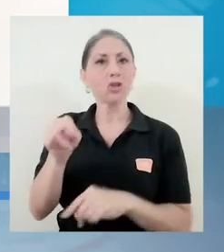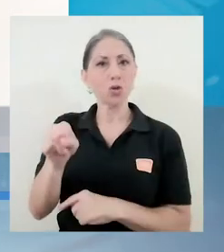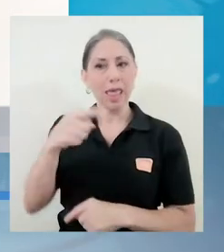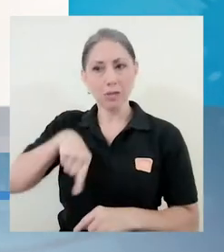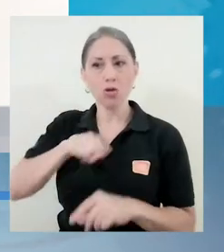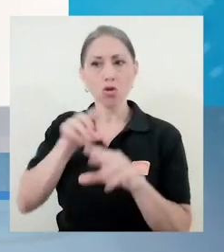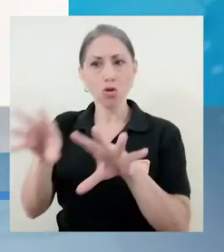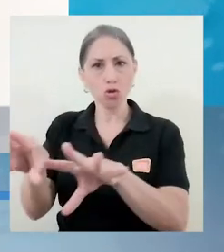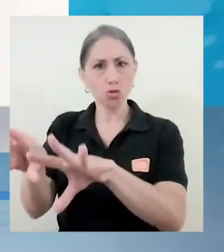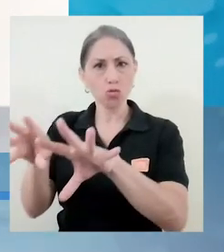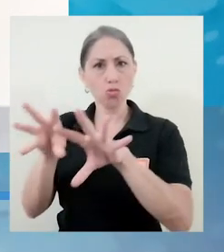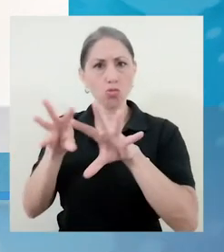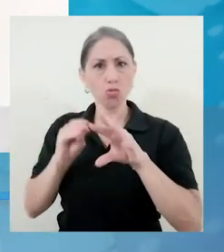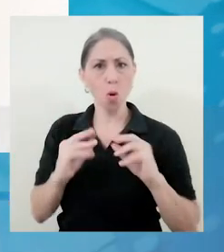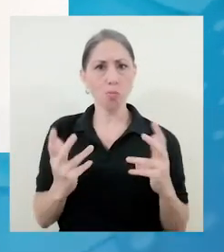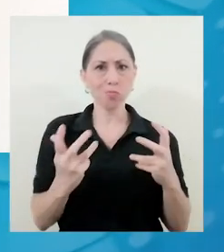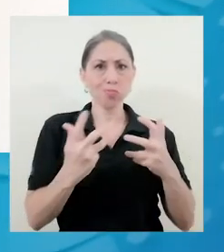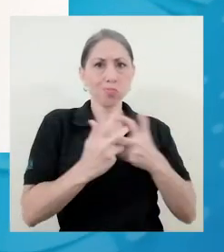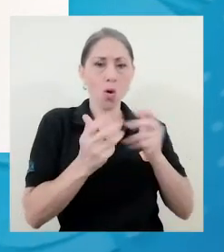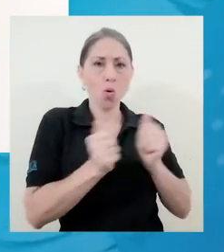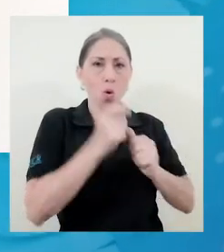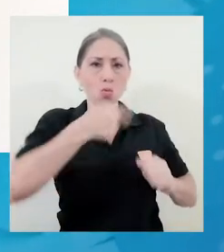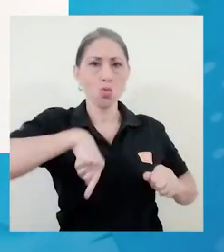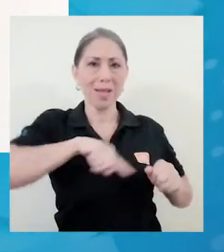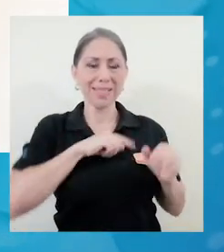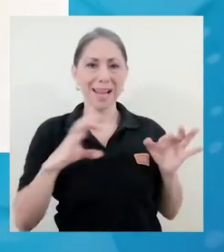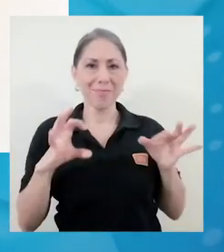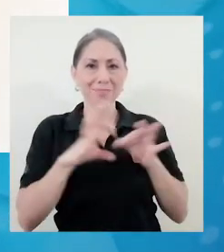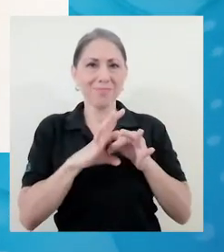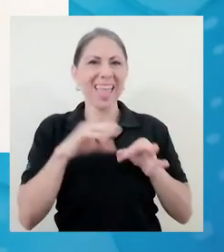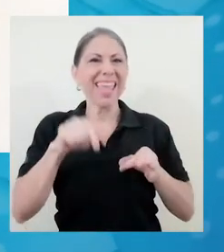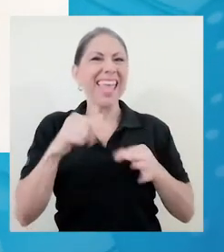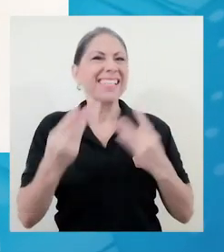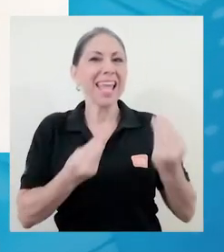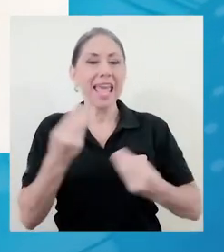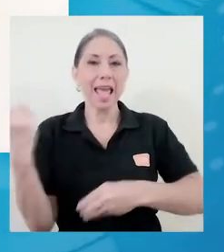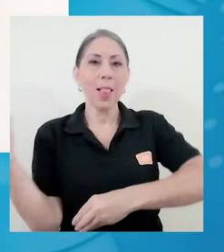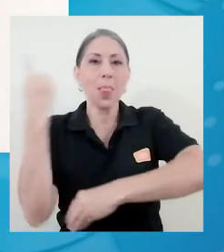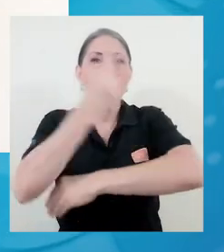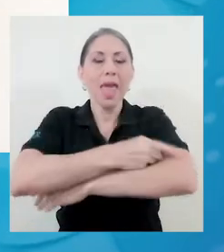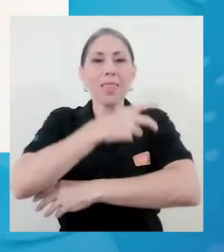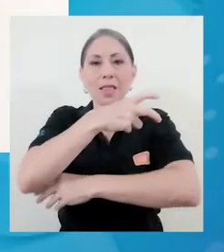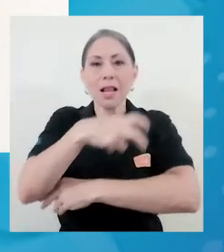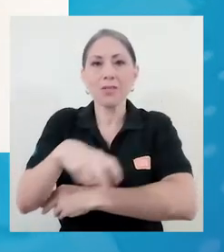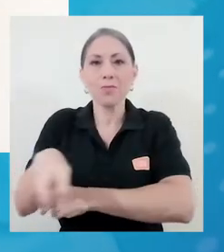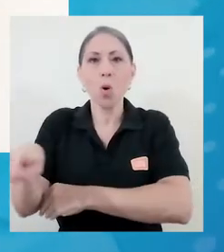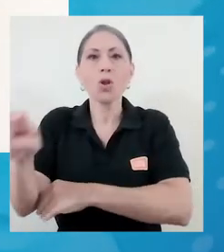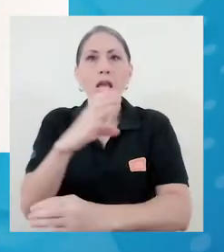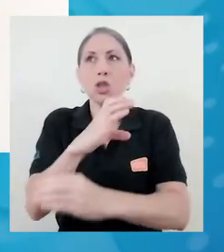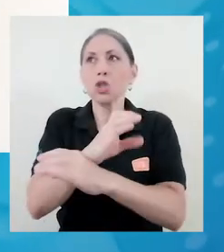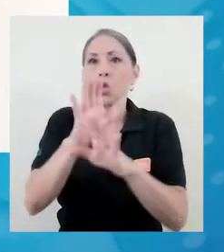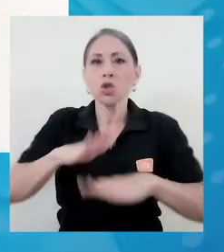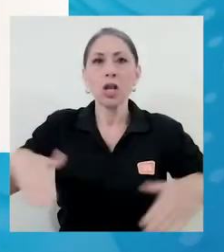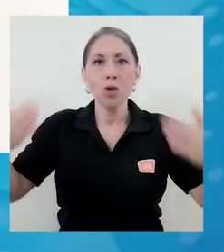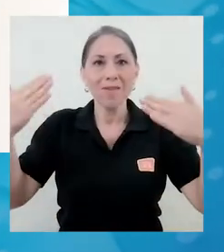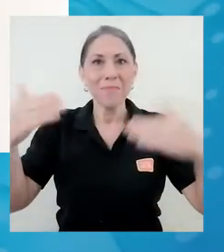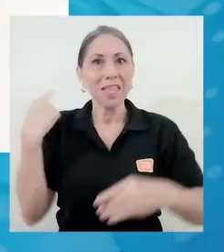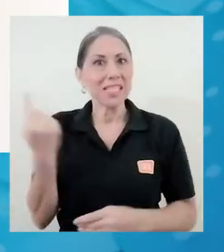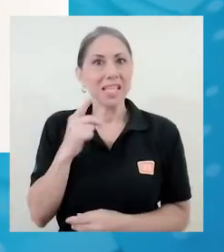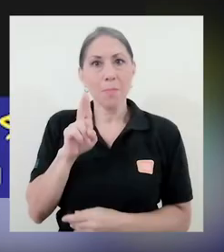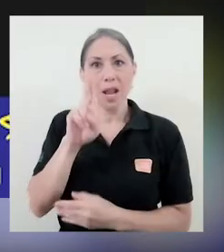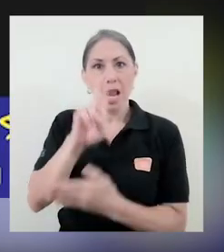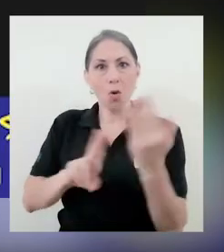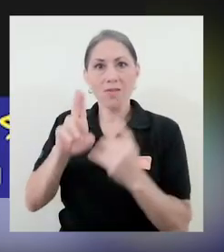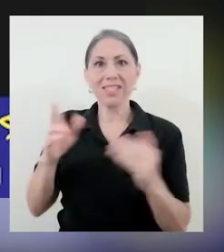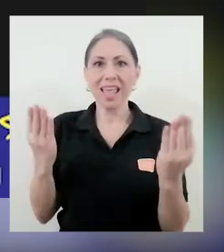Unidas y la amalgamamos con la nuestra, que es el Día del Transporte Sostenible, donde se cierra por lo general el